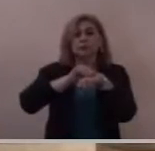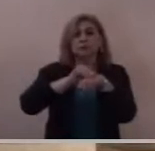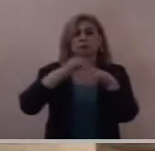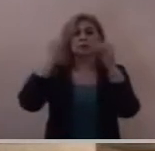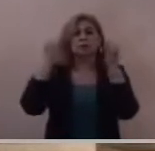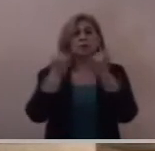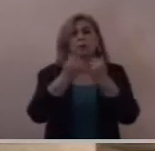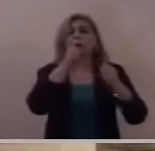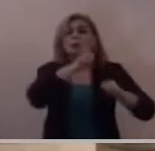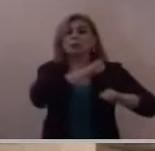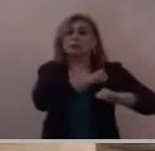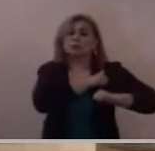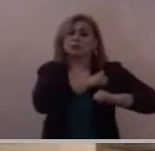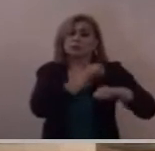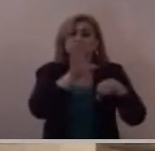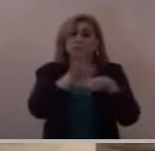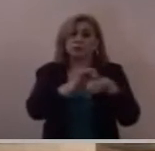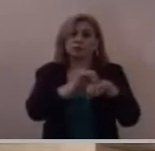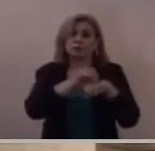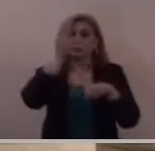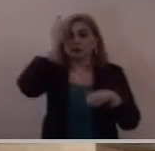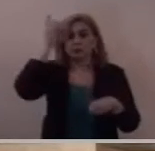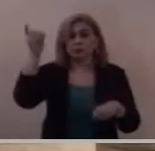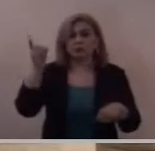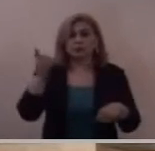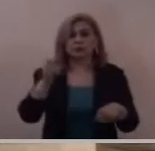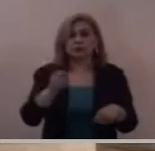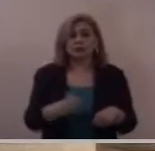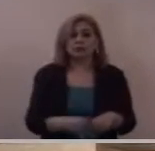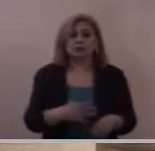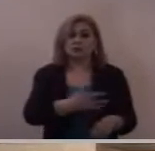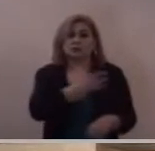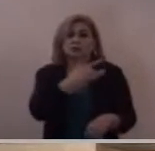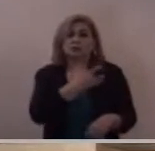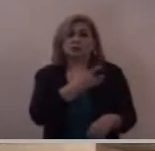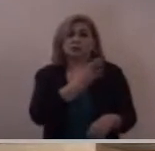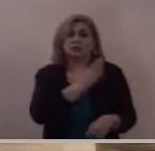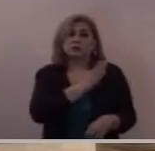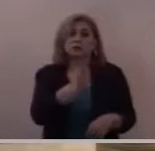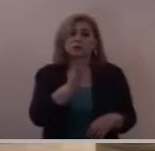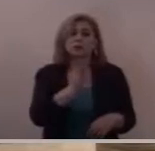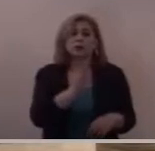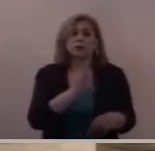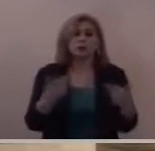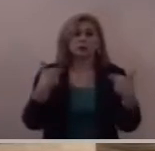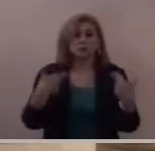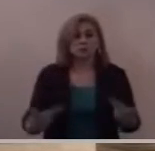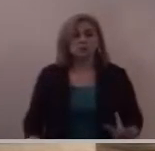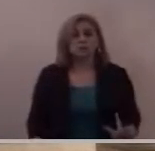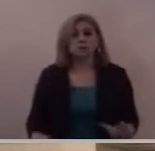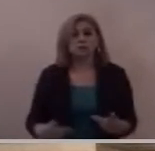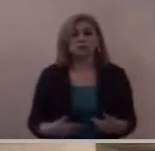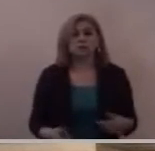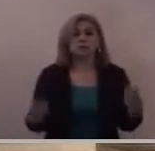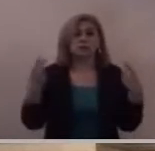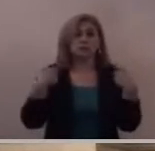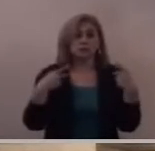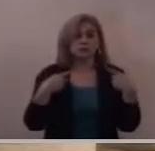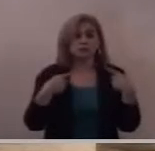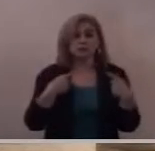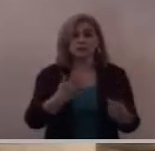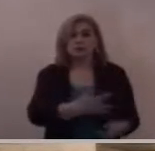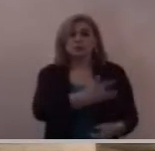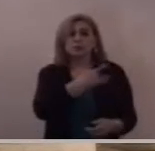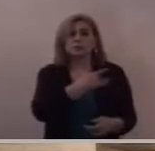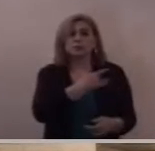a este centurión tener esa sensibilidad humana y esa sensibilidad espiritual